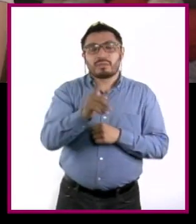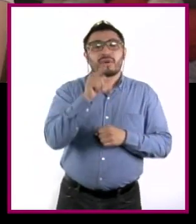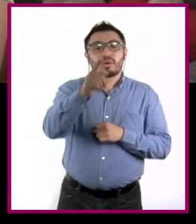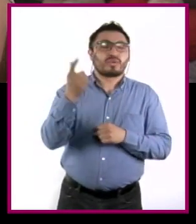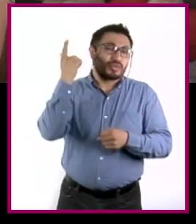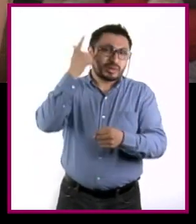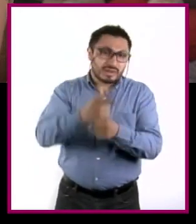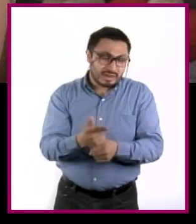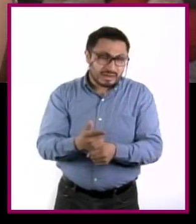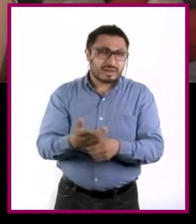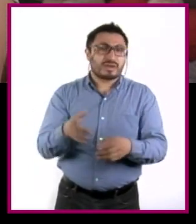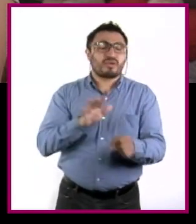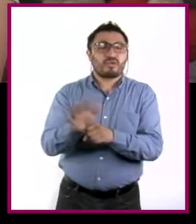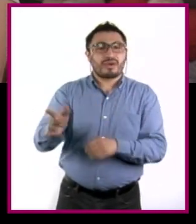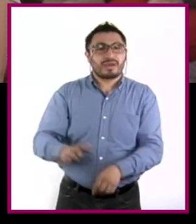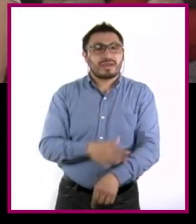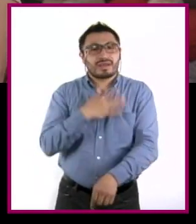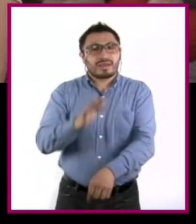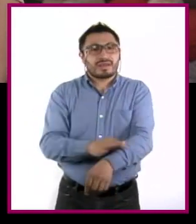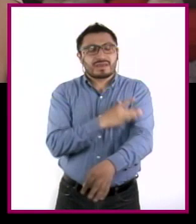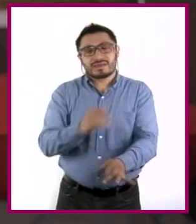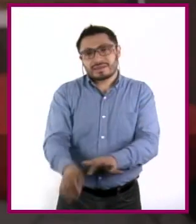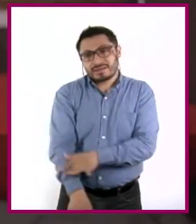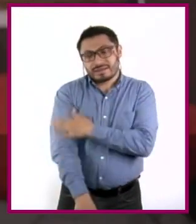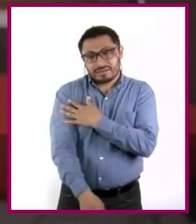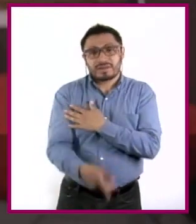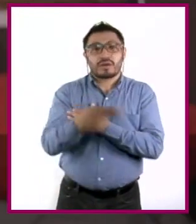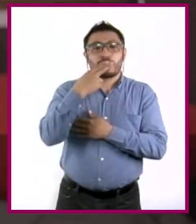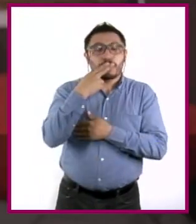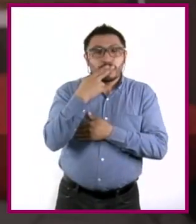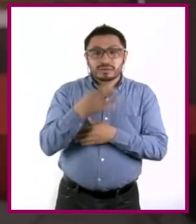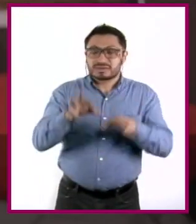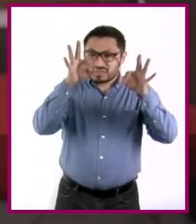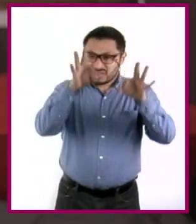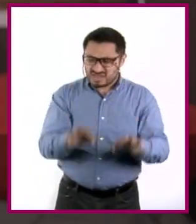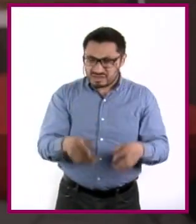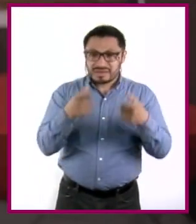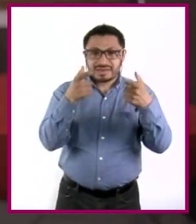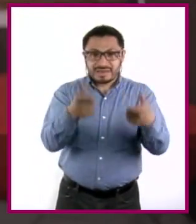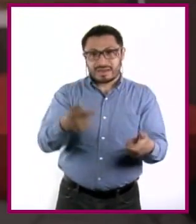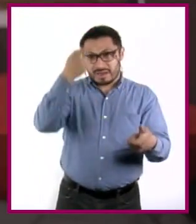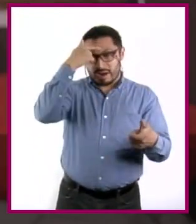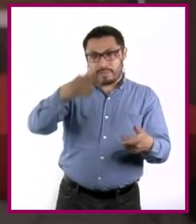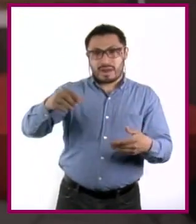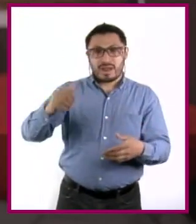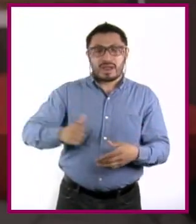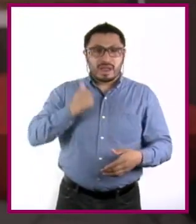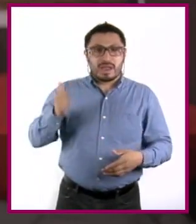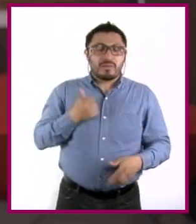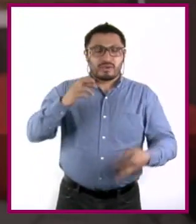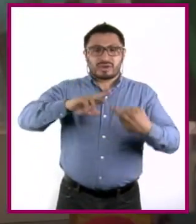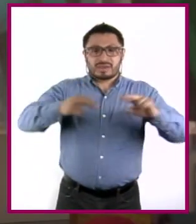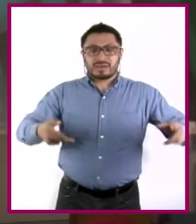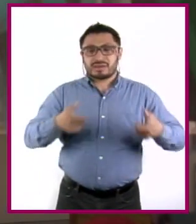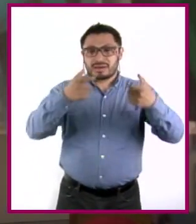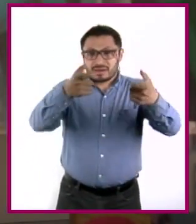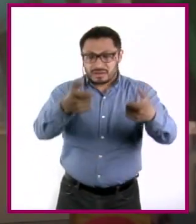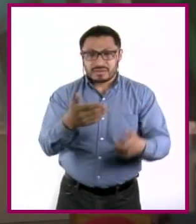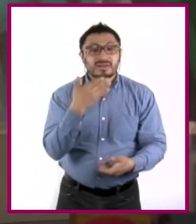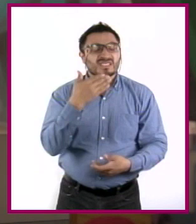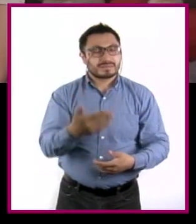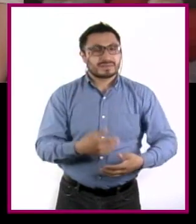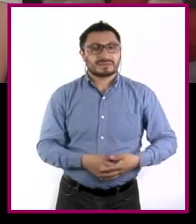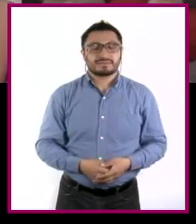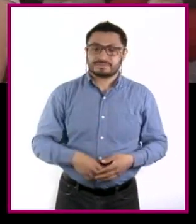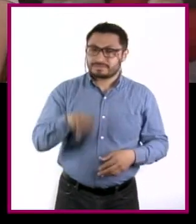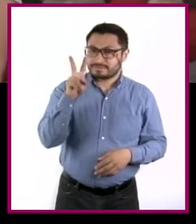nuestras emociones y utilizar nuestro dinero de manera consciente para aprovechar nuestros recursos al máximo. Súper